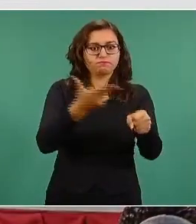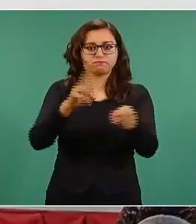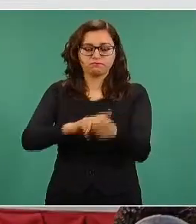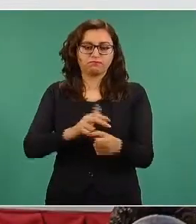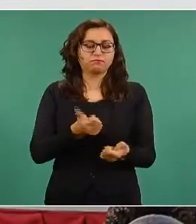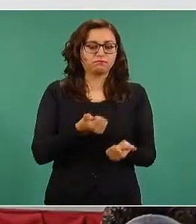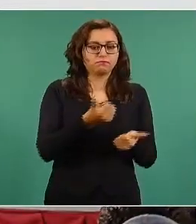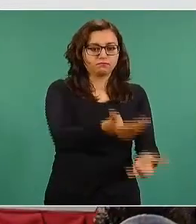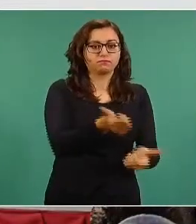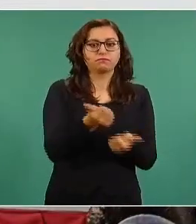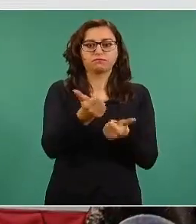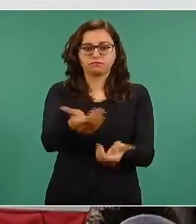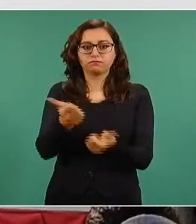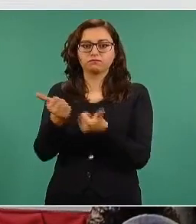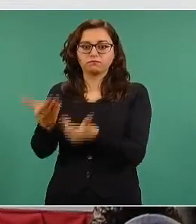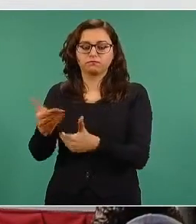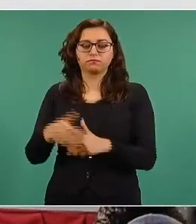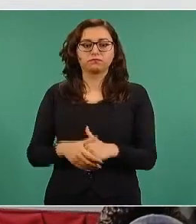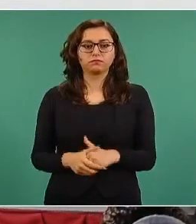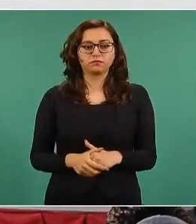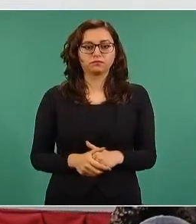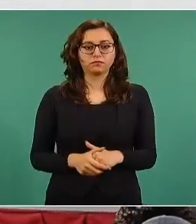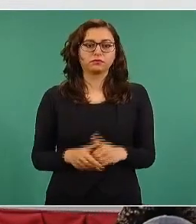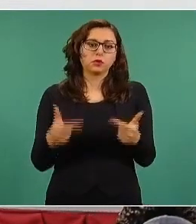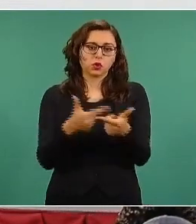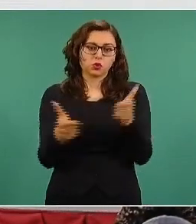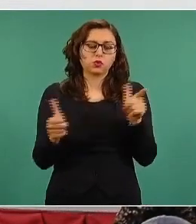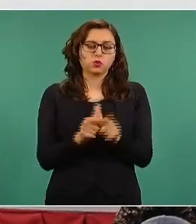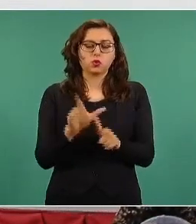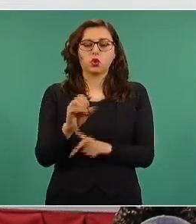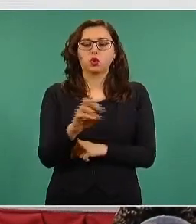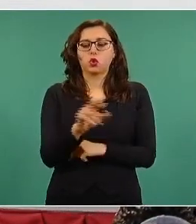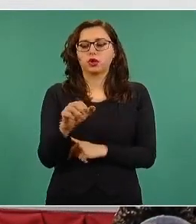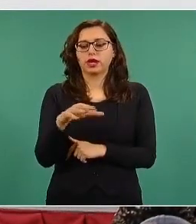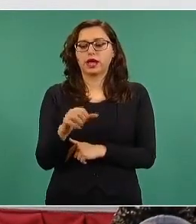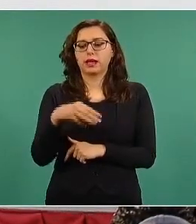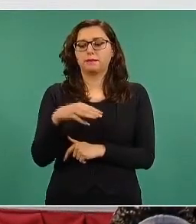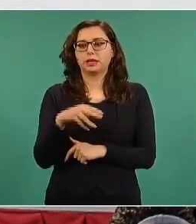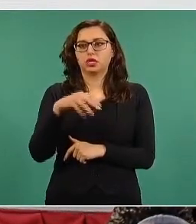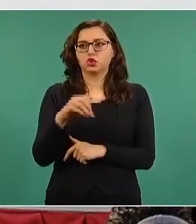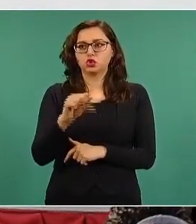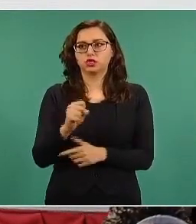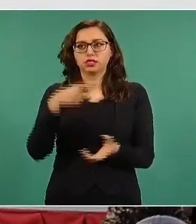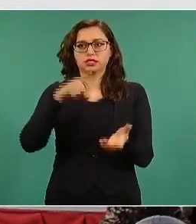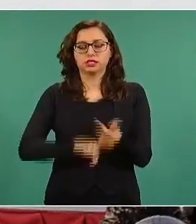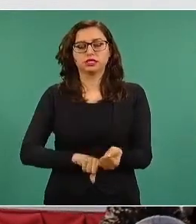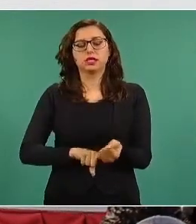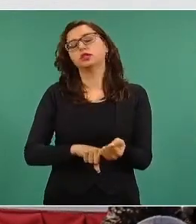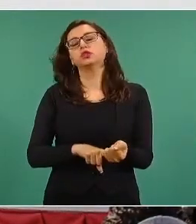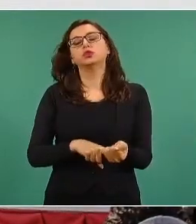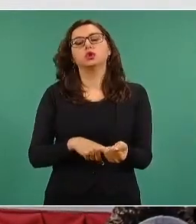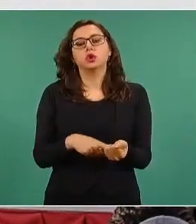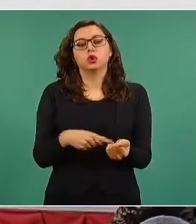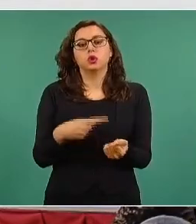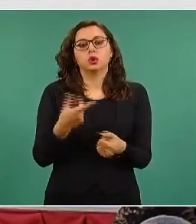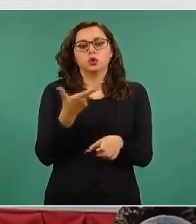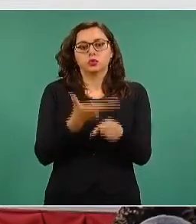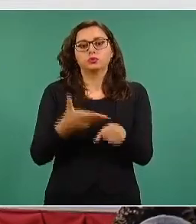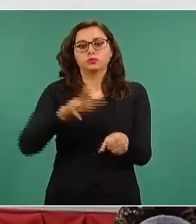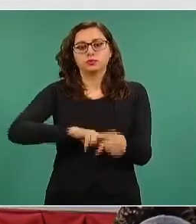recibirán la brigada de Correcaminos que está en cada uno de ellos. Y tenemos